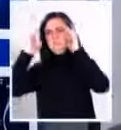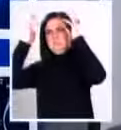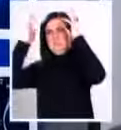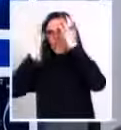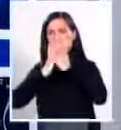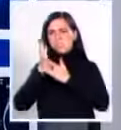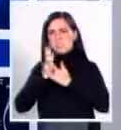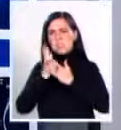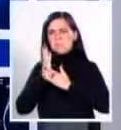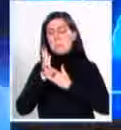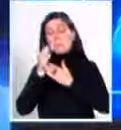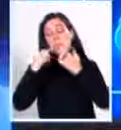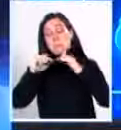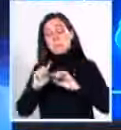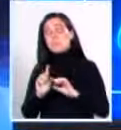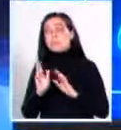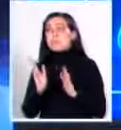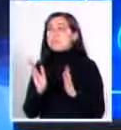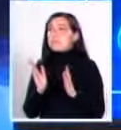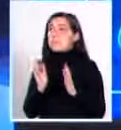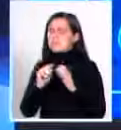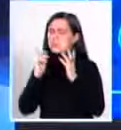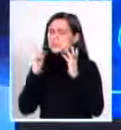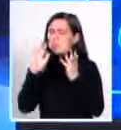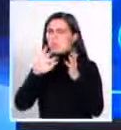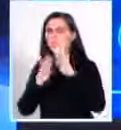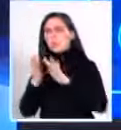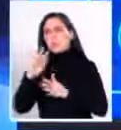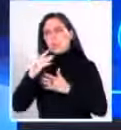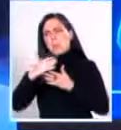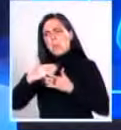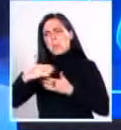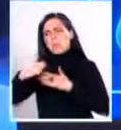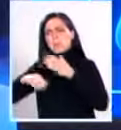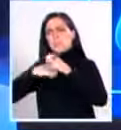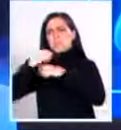A dos cosas. Entonces, más o menos la cosa iba pasando.